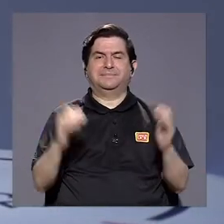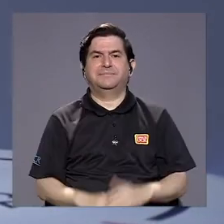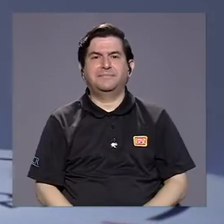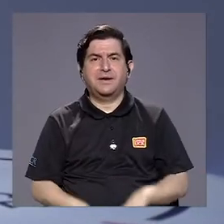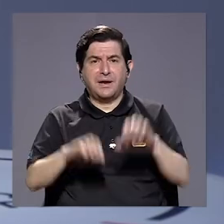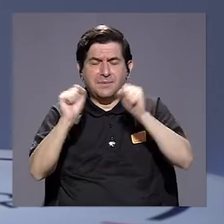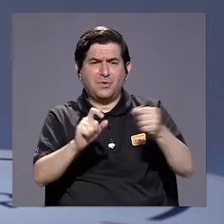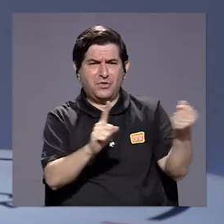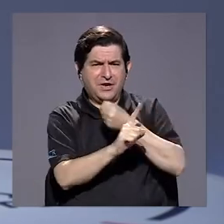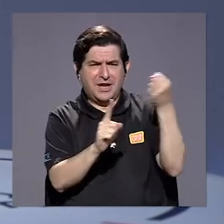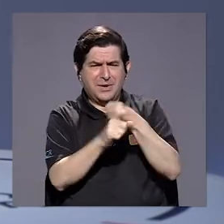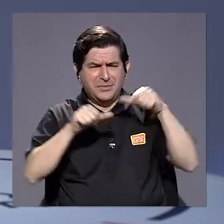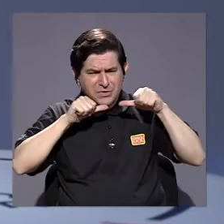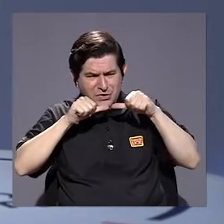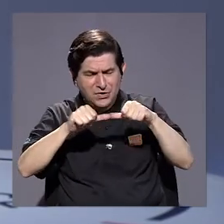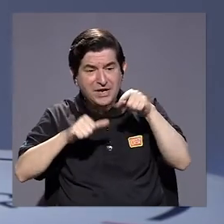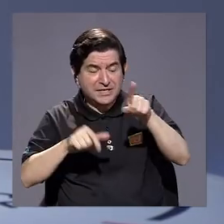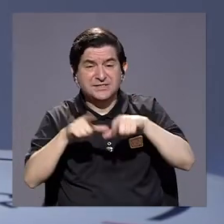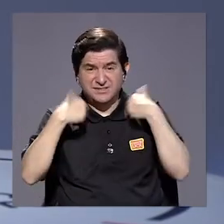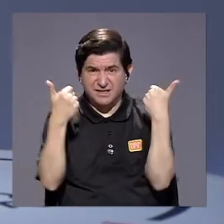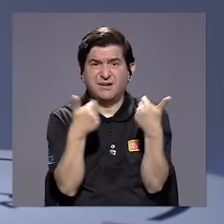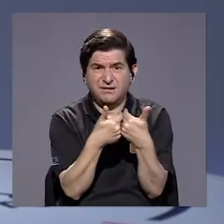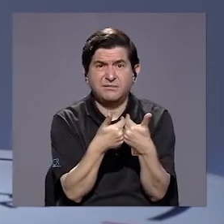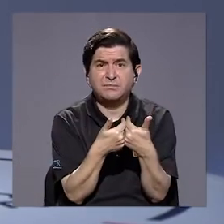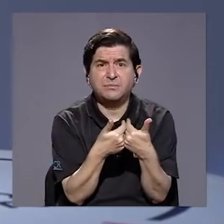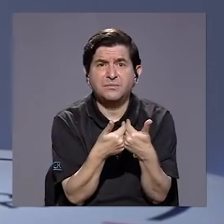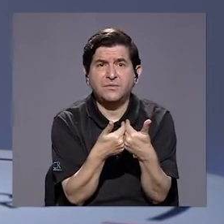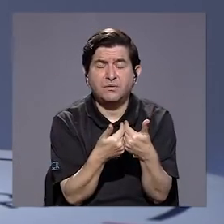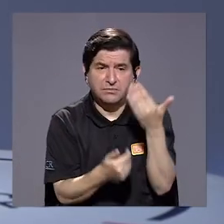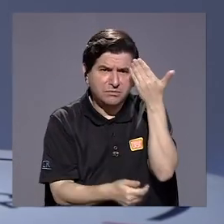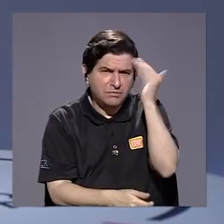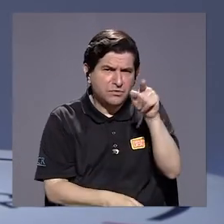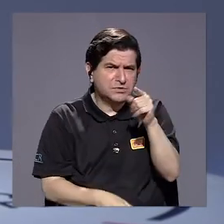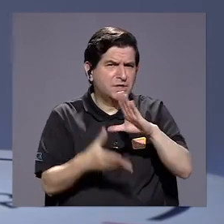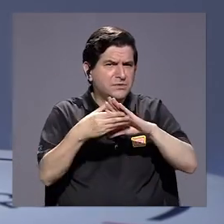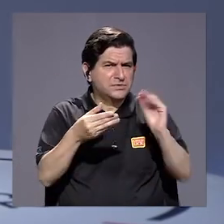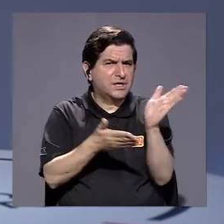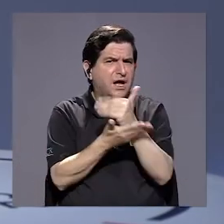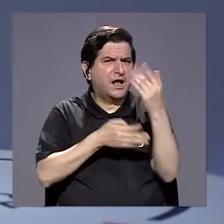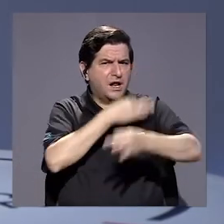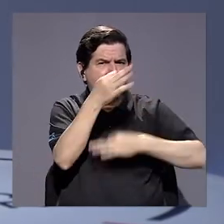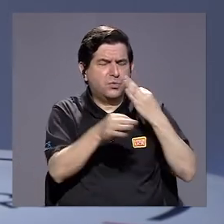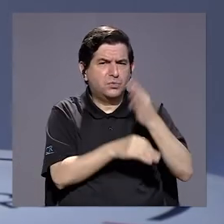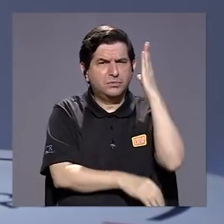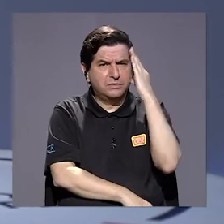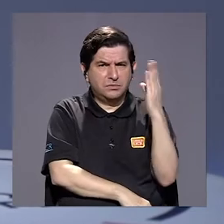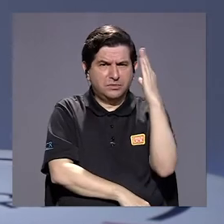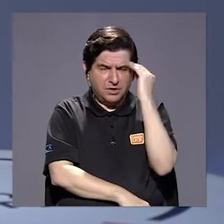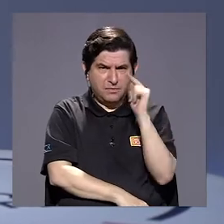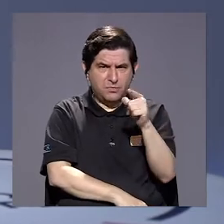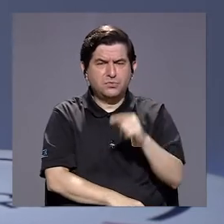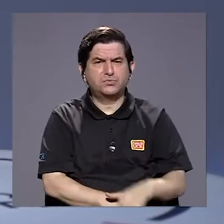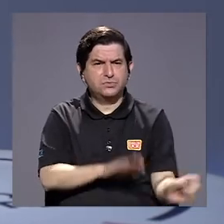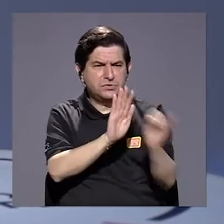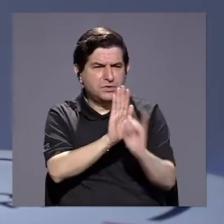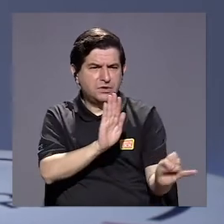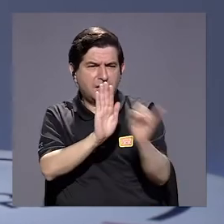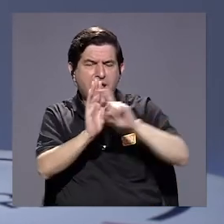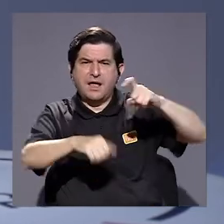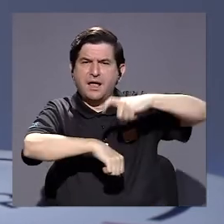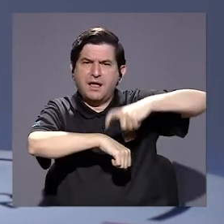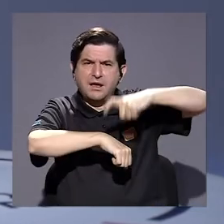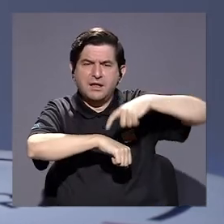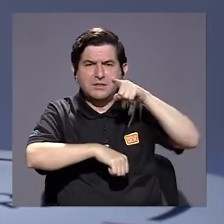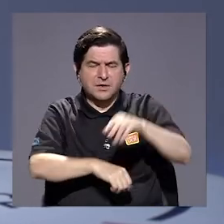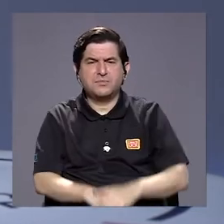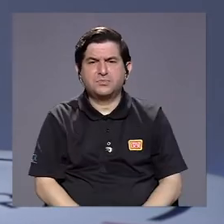una violencia sistemática hacia esos grupos. No sé si me puede contar algún tipo de experiencia que hayan podido identificar en este tiempo